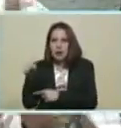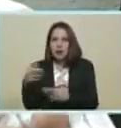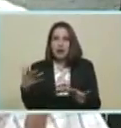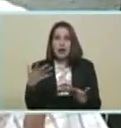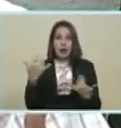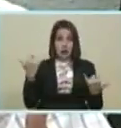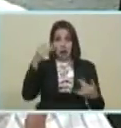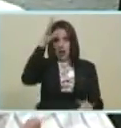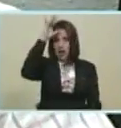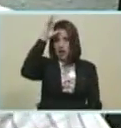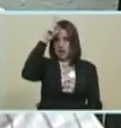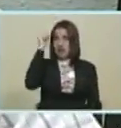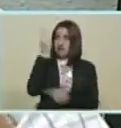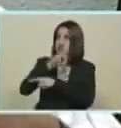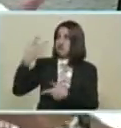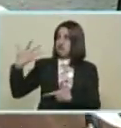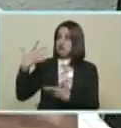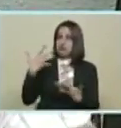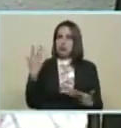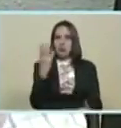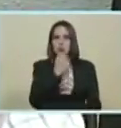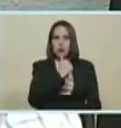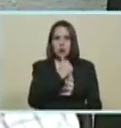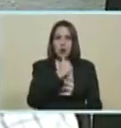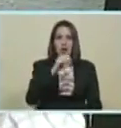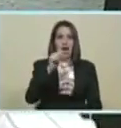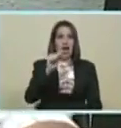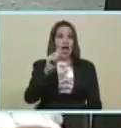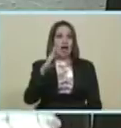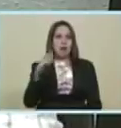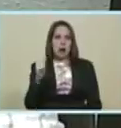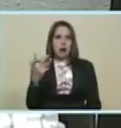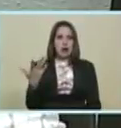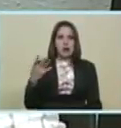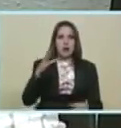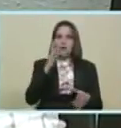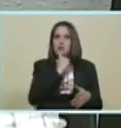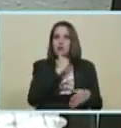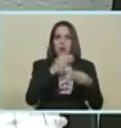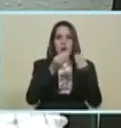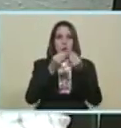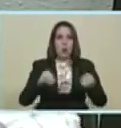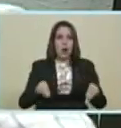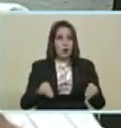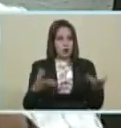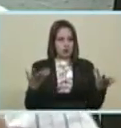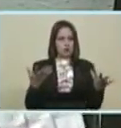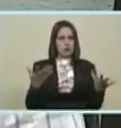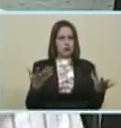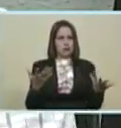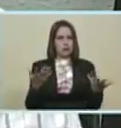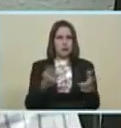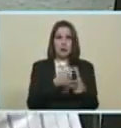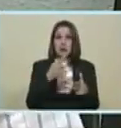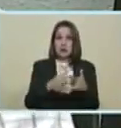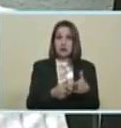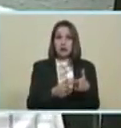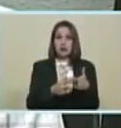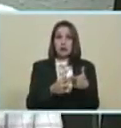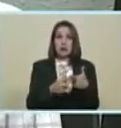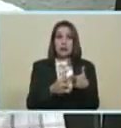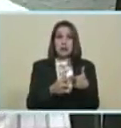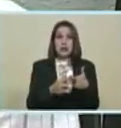imponen La gallina Que si no tiene El agua importado No pone huevos Entonces Esta Esta